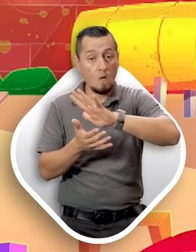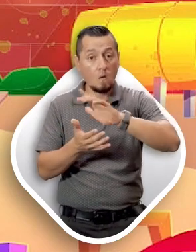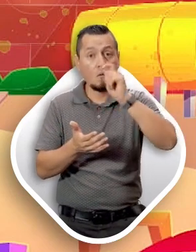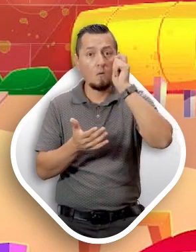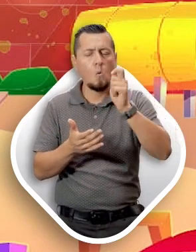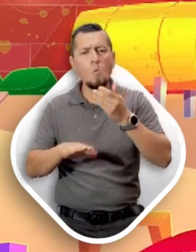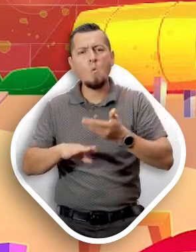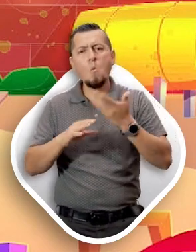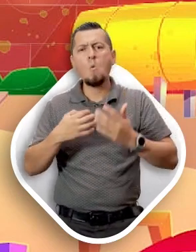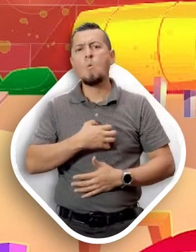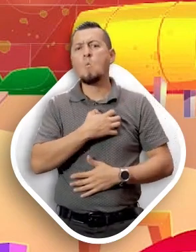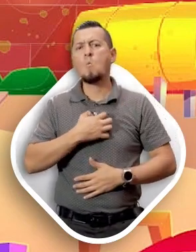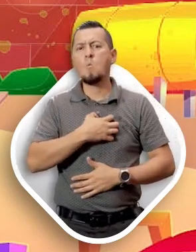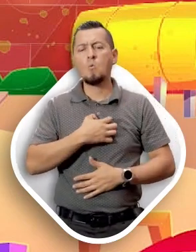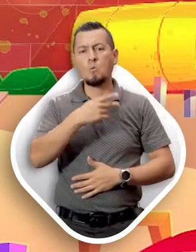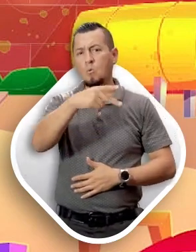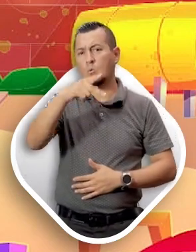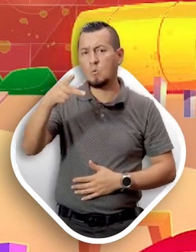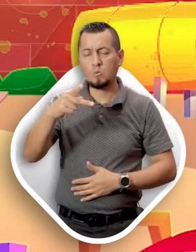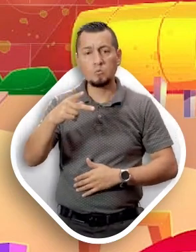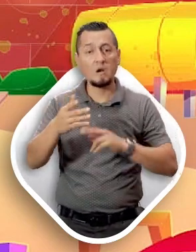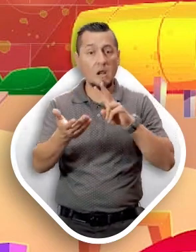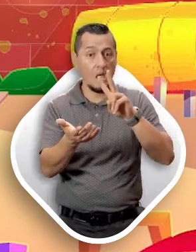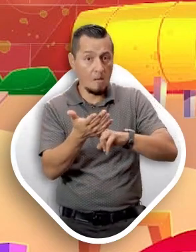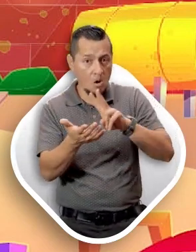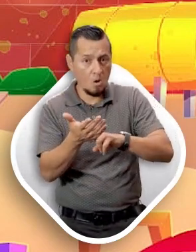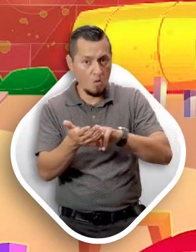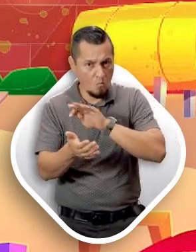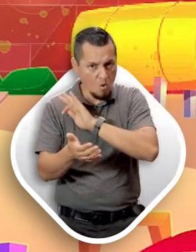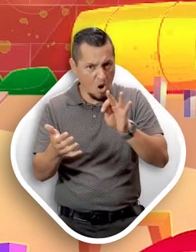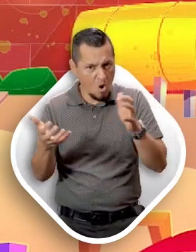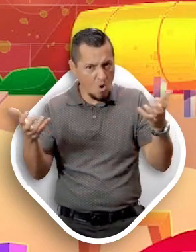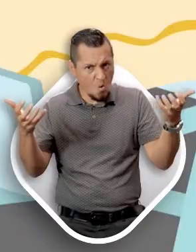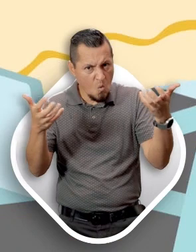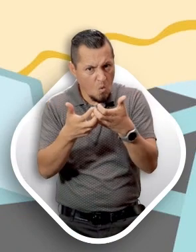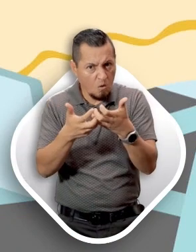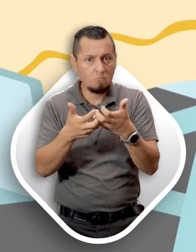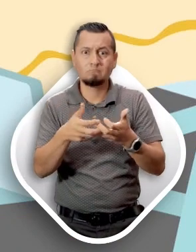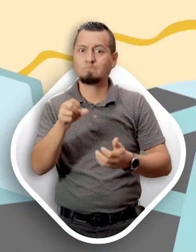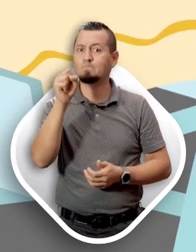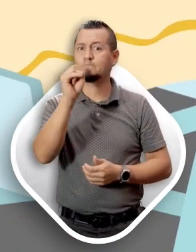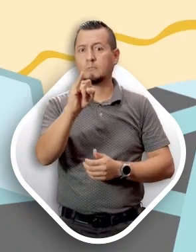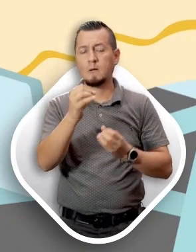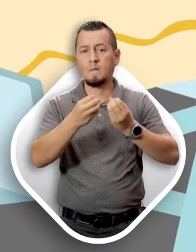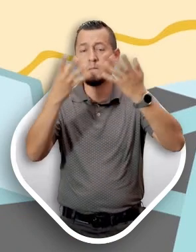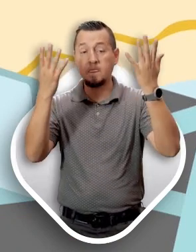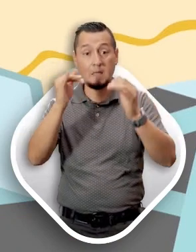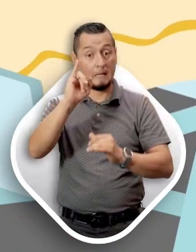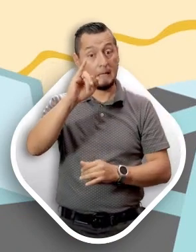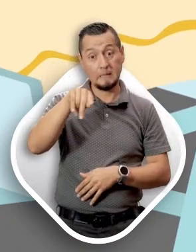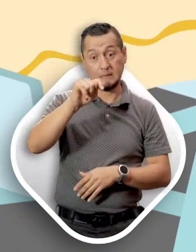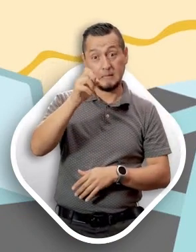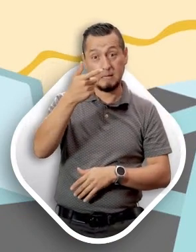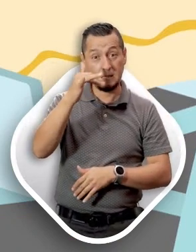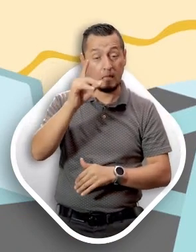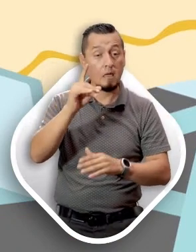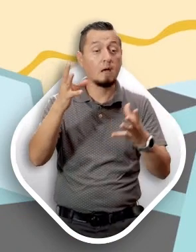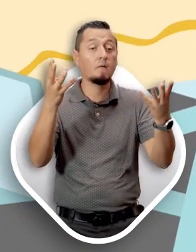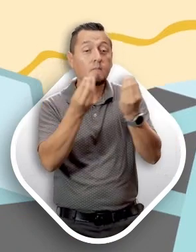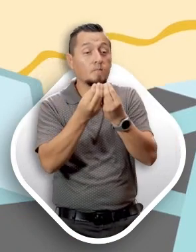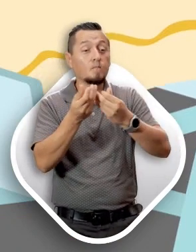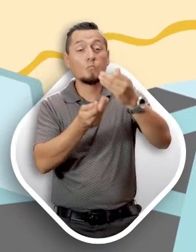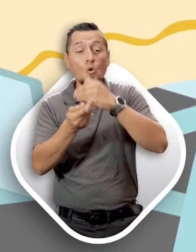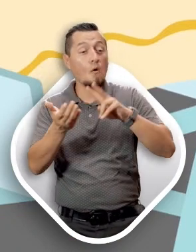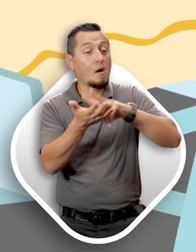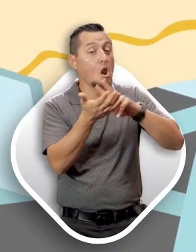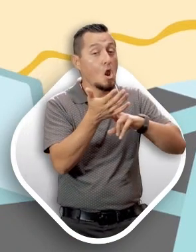Beto fascinado preguntó. ¿Los valores se pueden unir? Sí. Porque la integridad es la suma